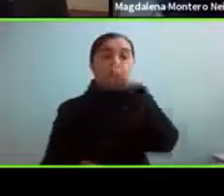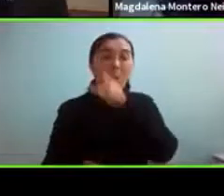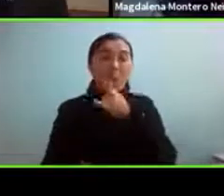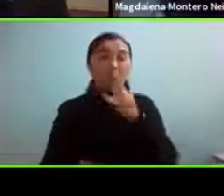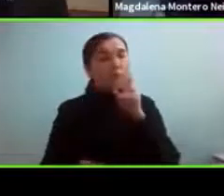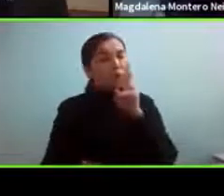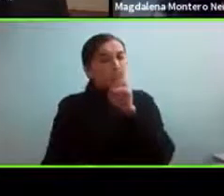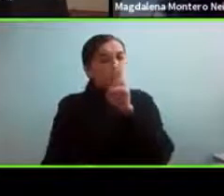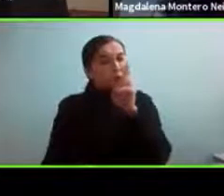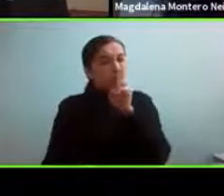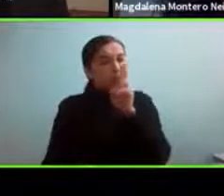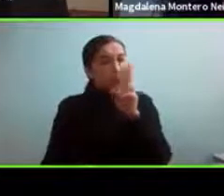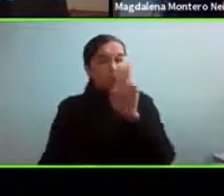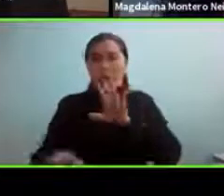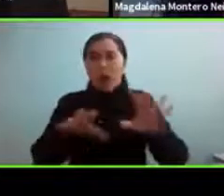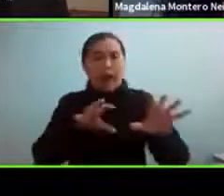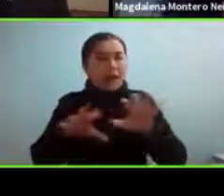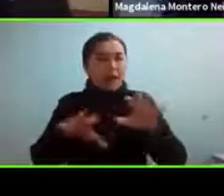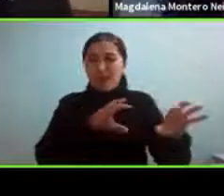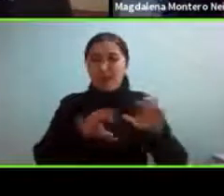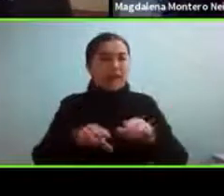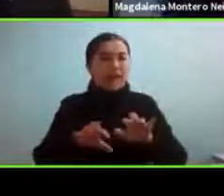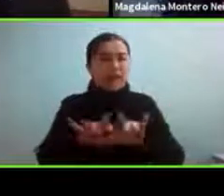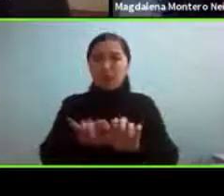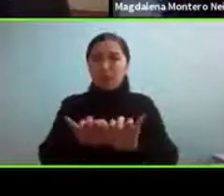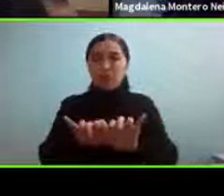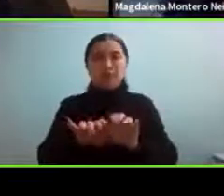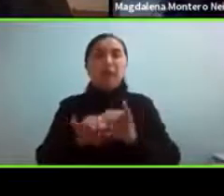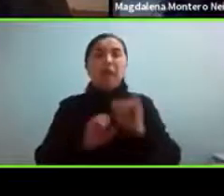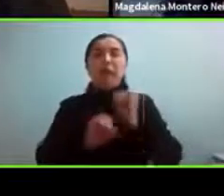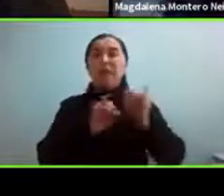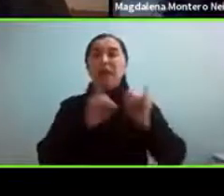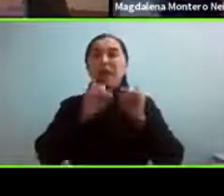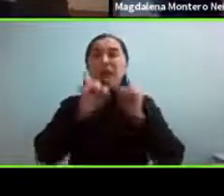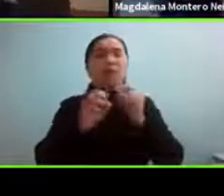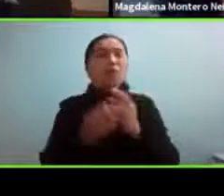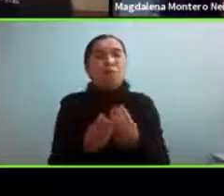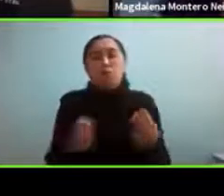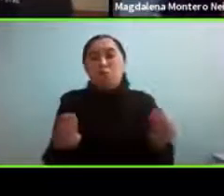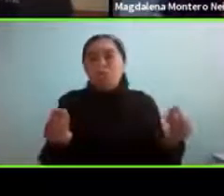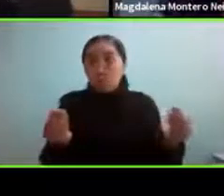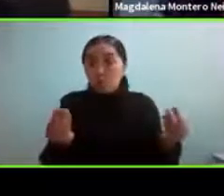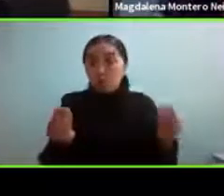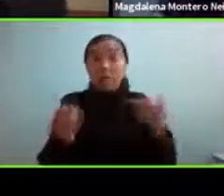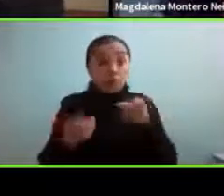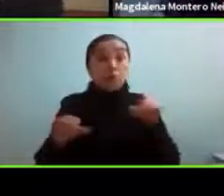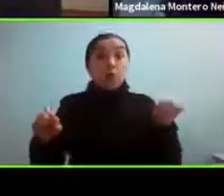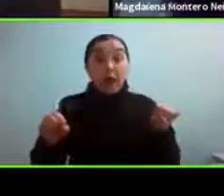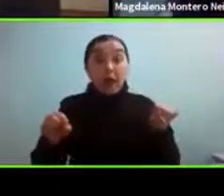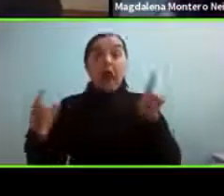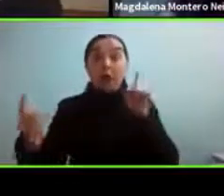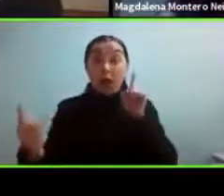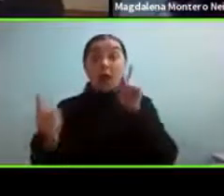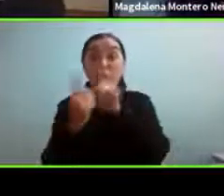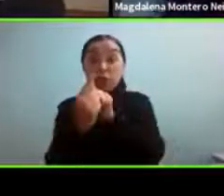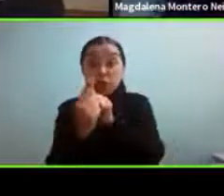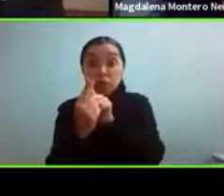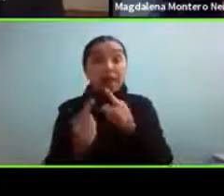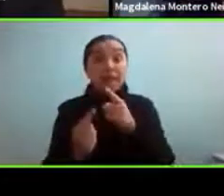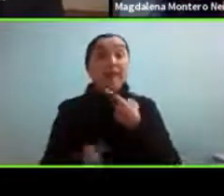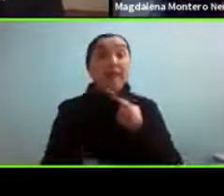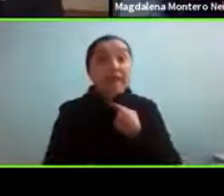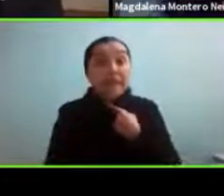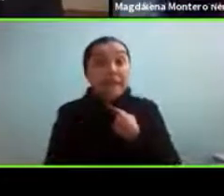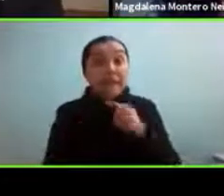muchas actividades online, así que si estás conectado en este momento y te interesa el autismo en adulto es porque eres muy genial.